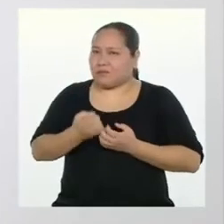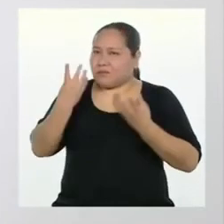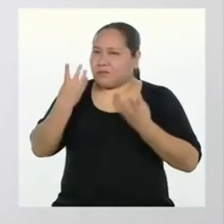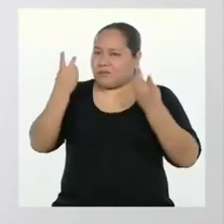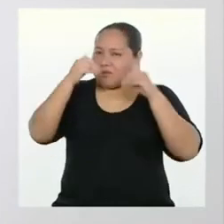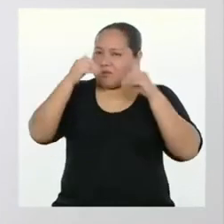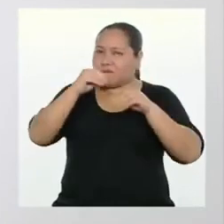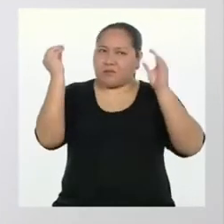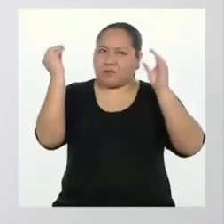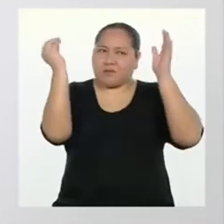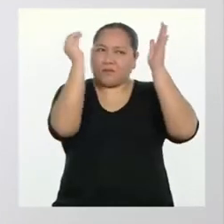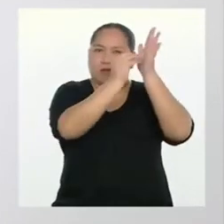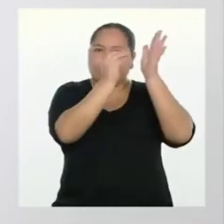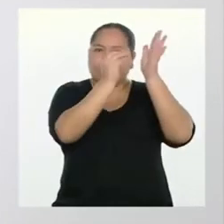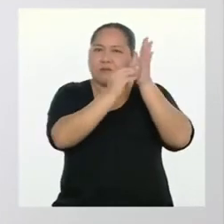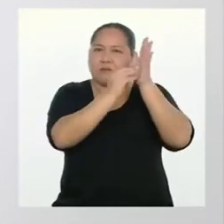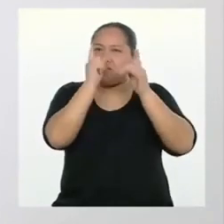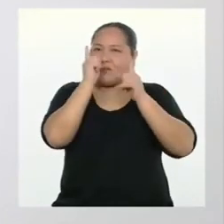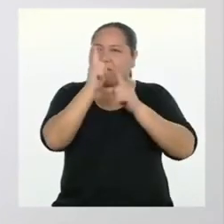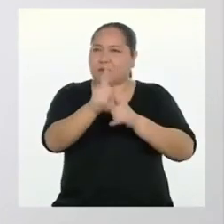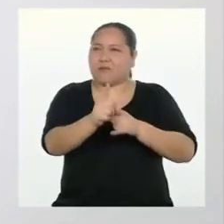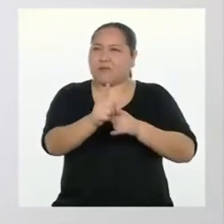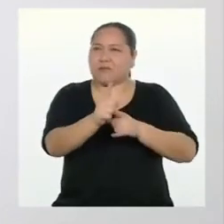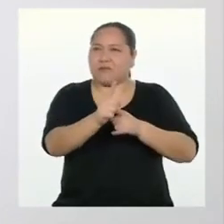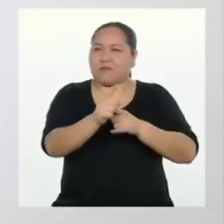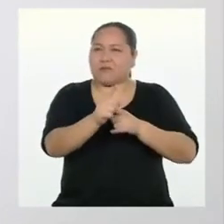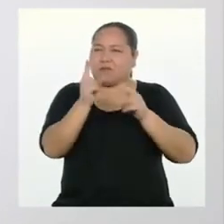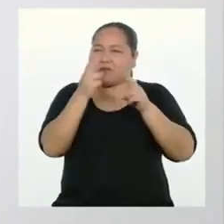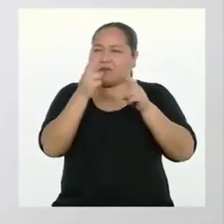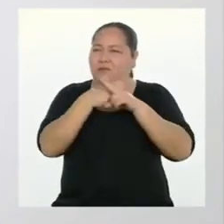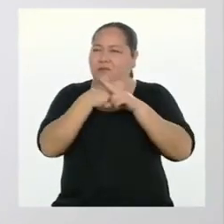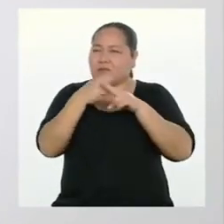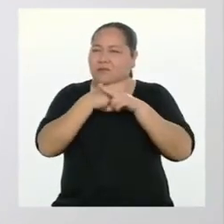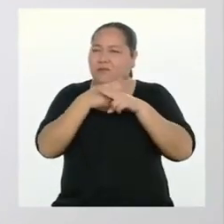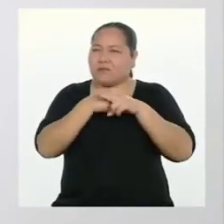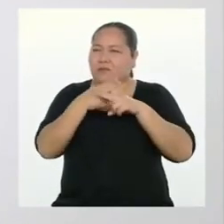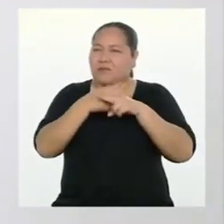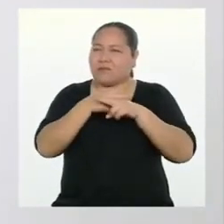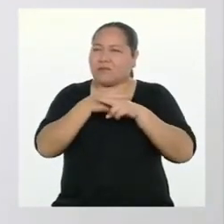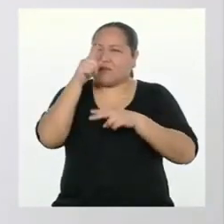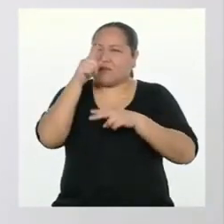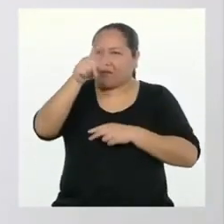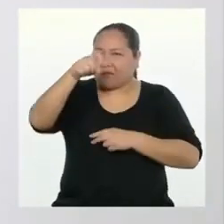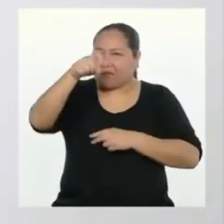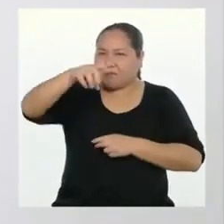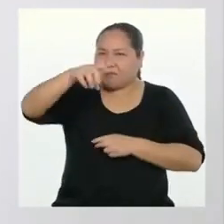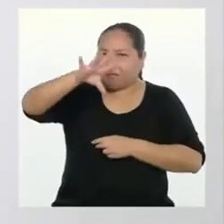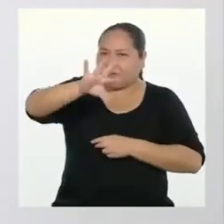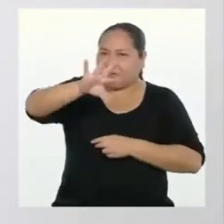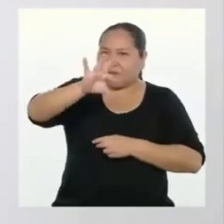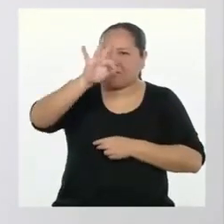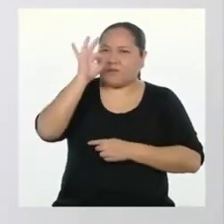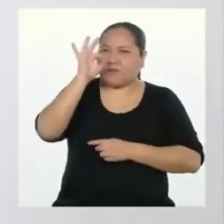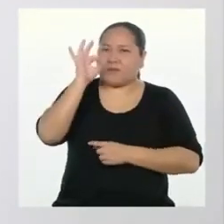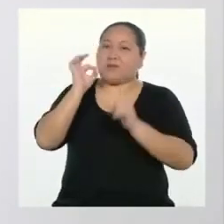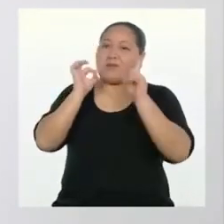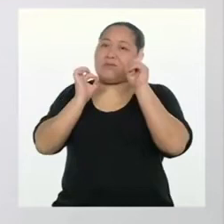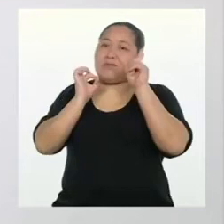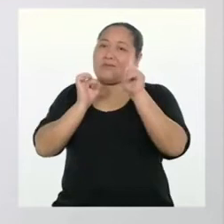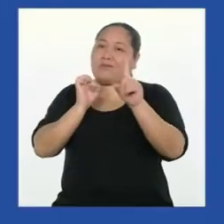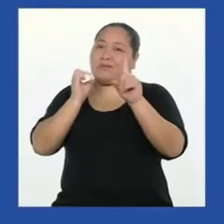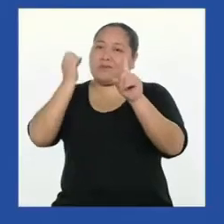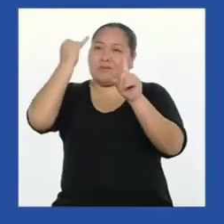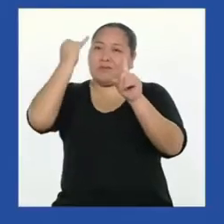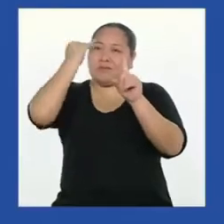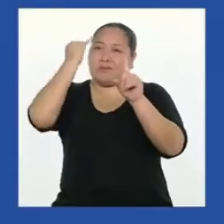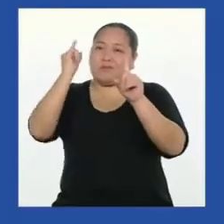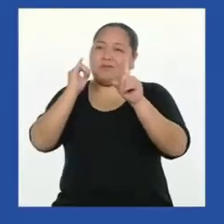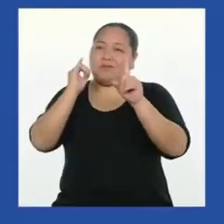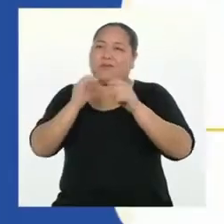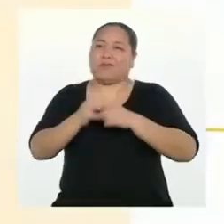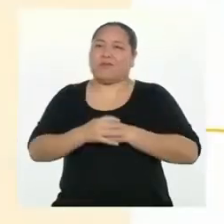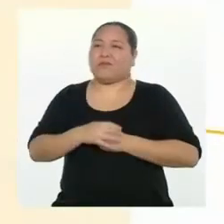hacemos un afiche, al ser un texto muy breve, debes escoger solo una idea.